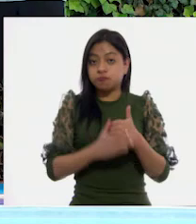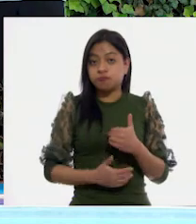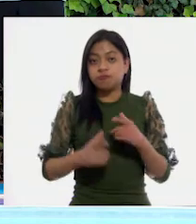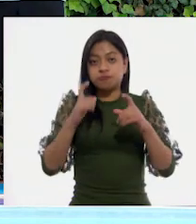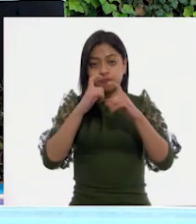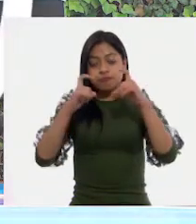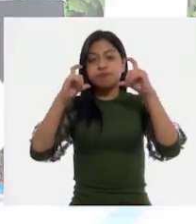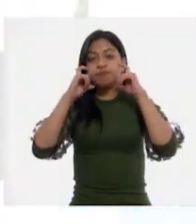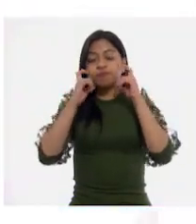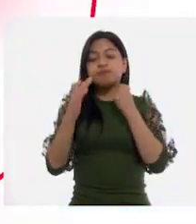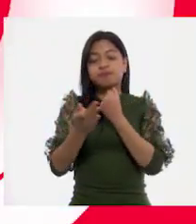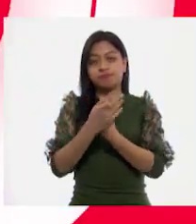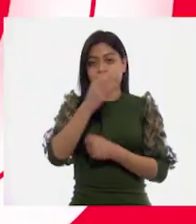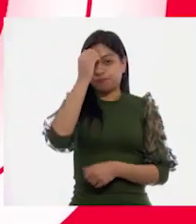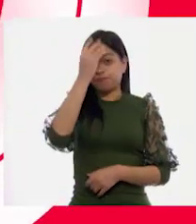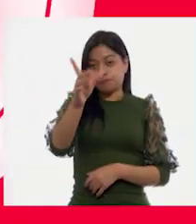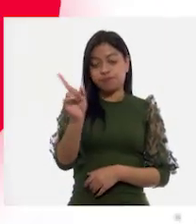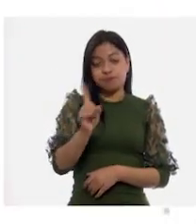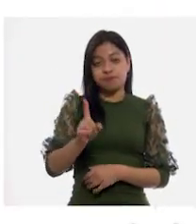no olvides la protección.